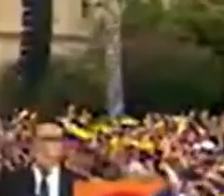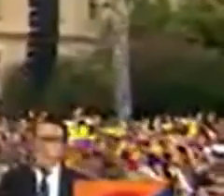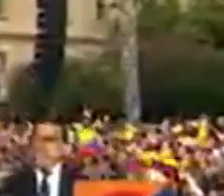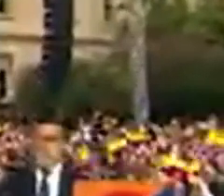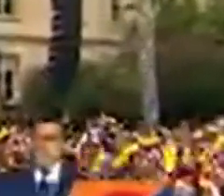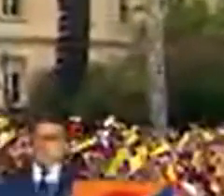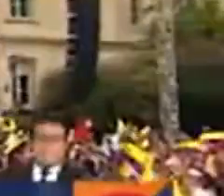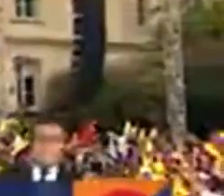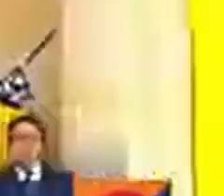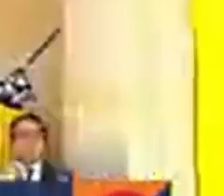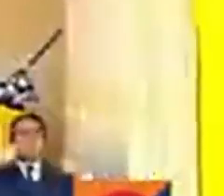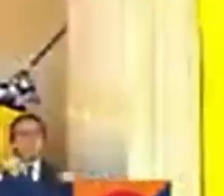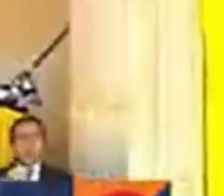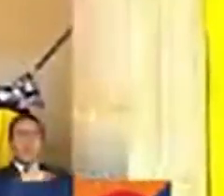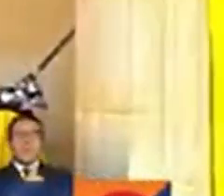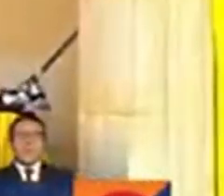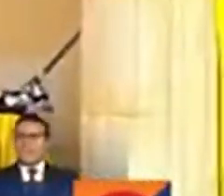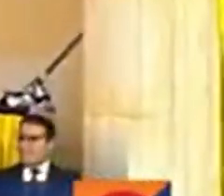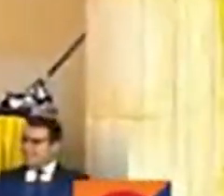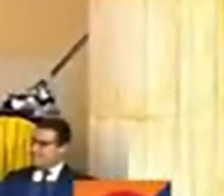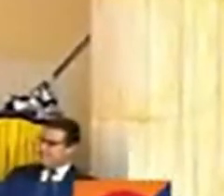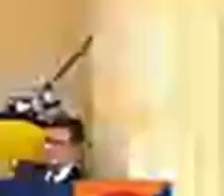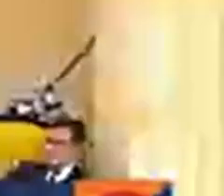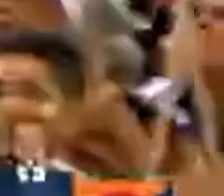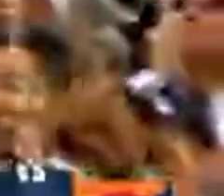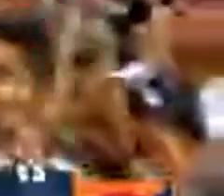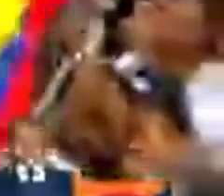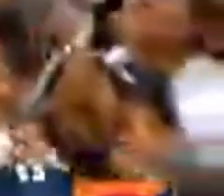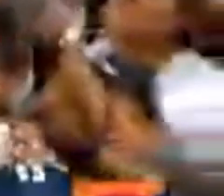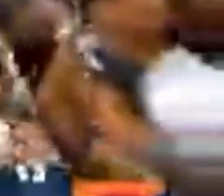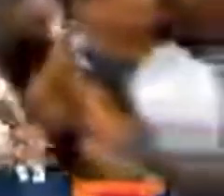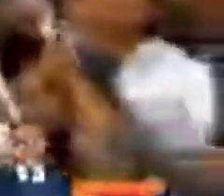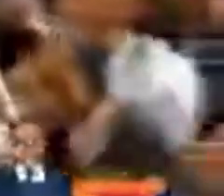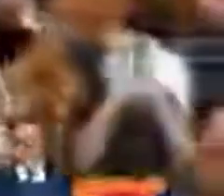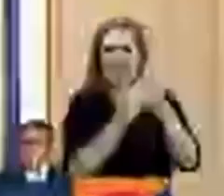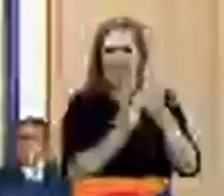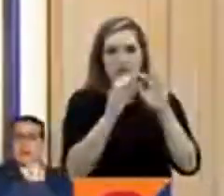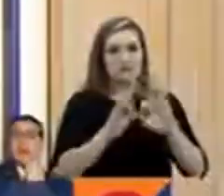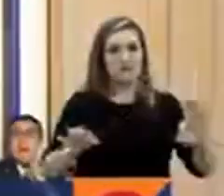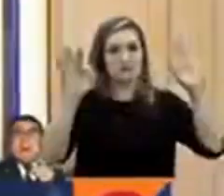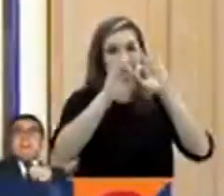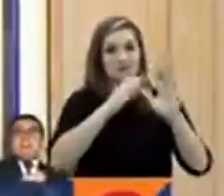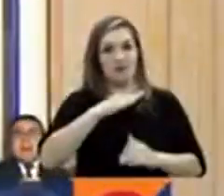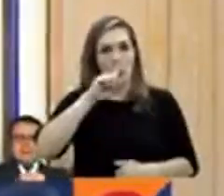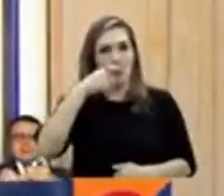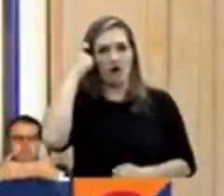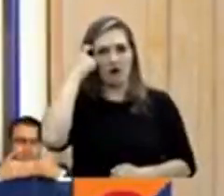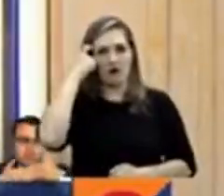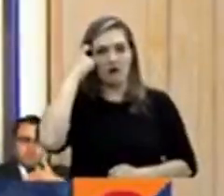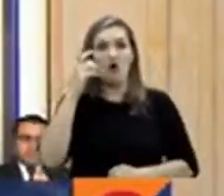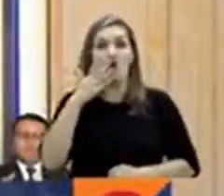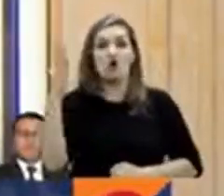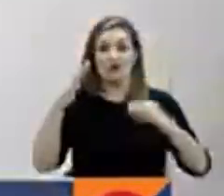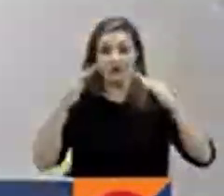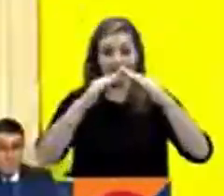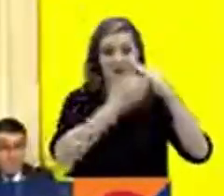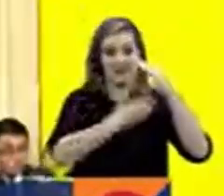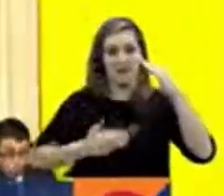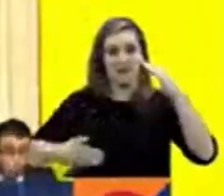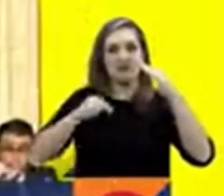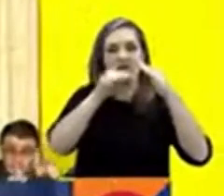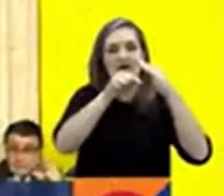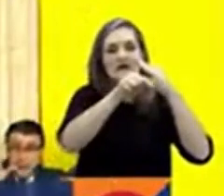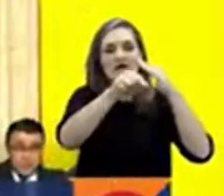El Petro defendió tres reformas claves de su gobierno. Desde el balcón de la casa de Nariño habló tras la jornada de marchas.